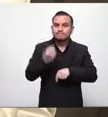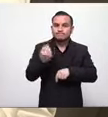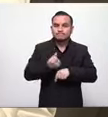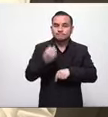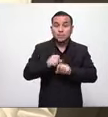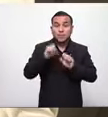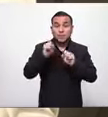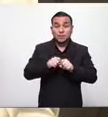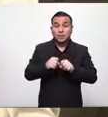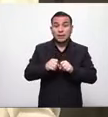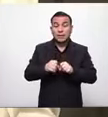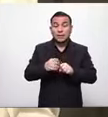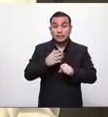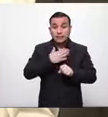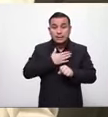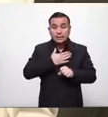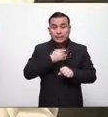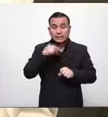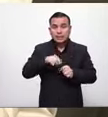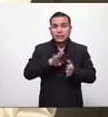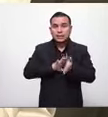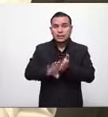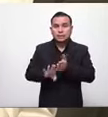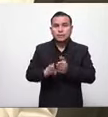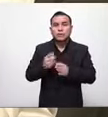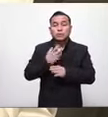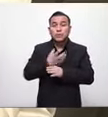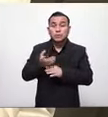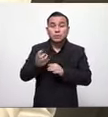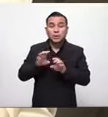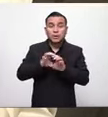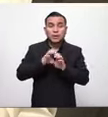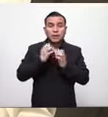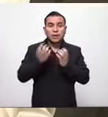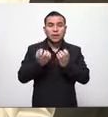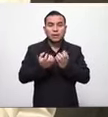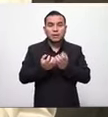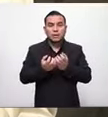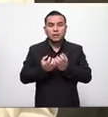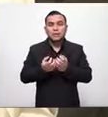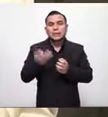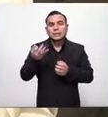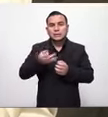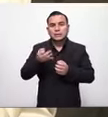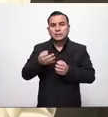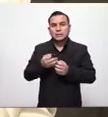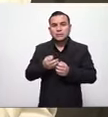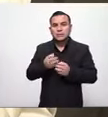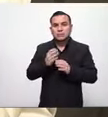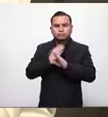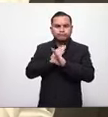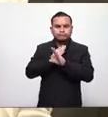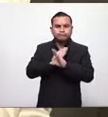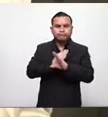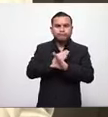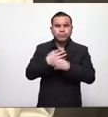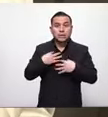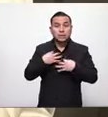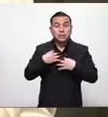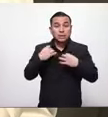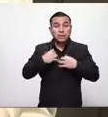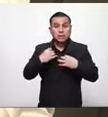nos permita tener tal y como ha sido hasta este momento hemos tenido lo necesario los equipos de bioseguridad siempre al día